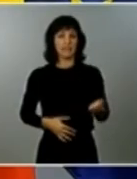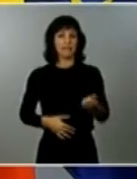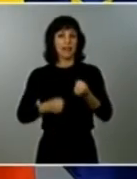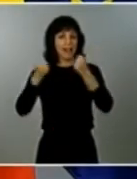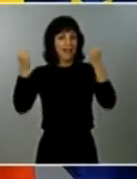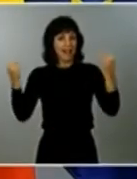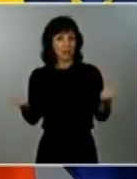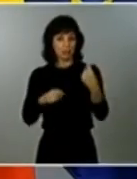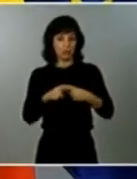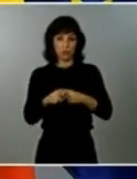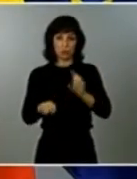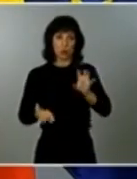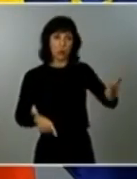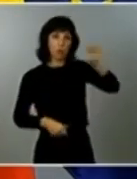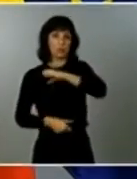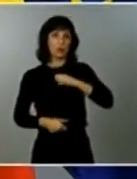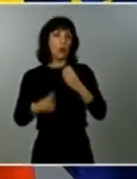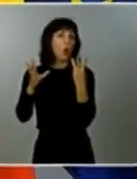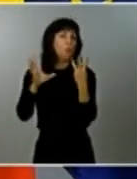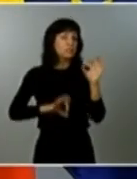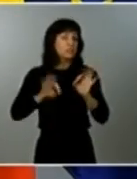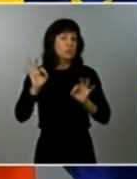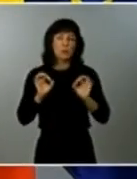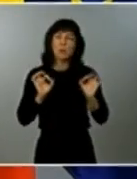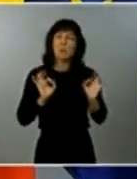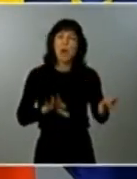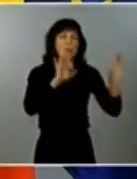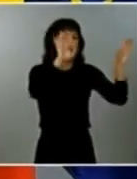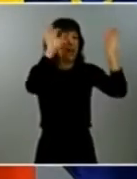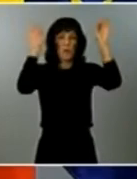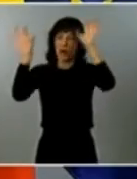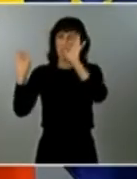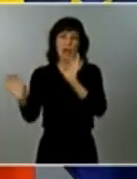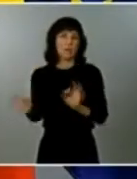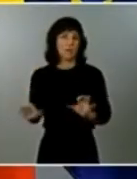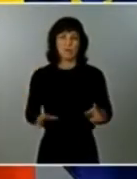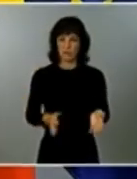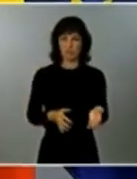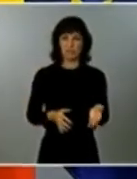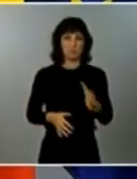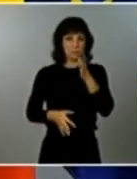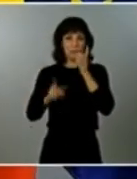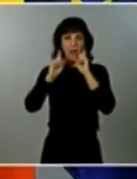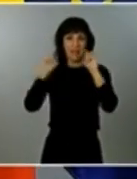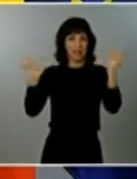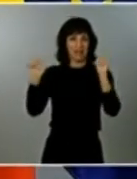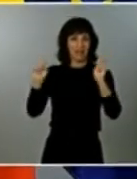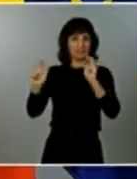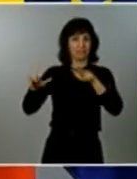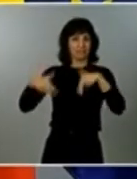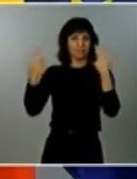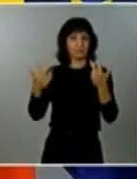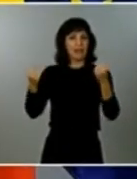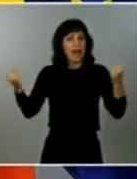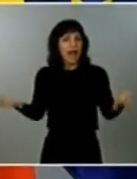base a ellos, analizamos el riesgo epidemiológico, donde hay margen y hay que evaluar estas medidas y darse un tiempo de dos o tres semanas,